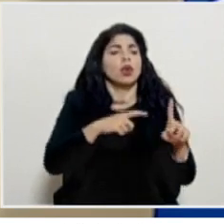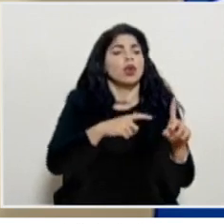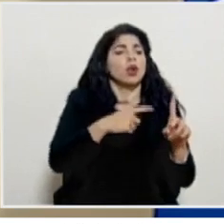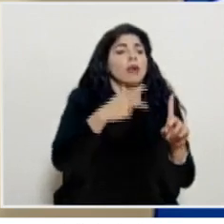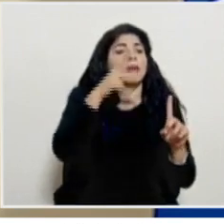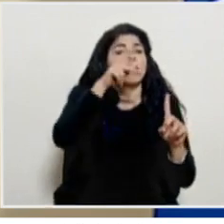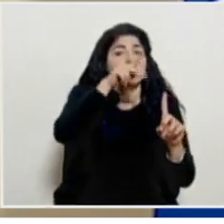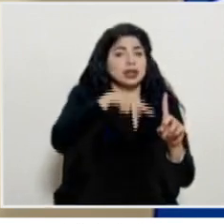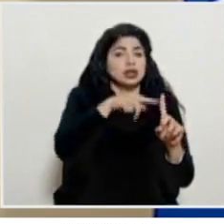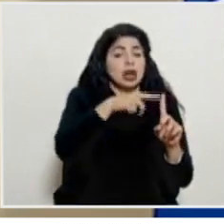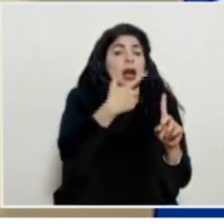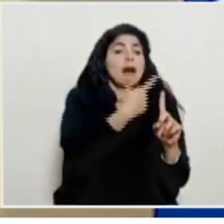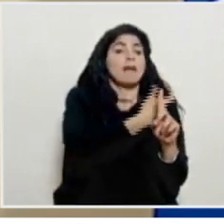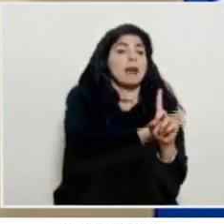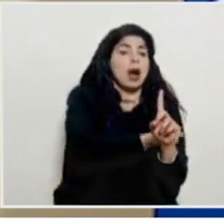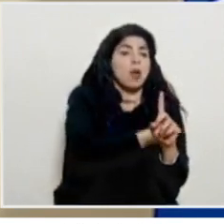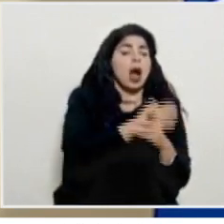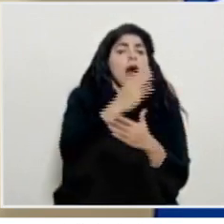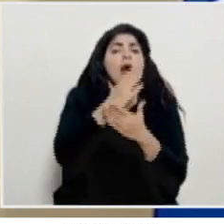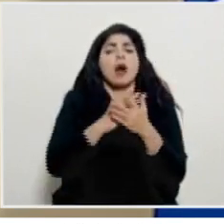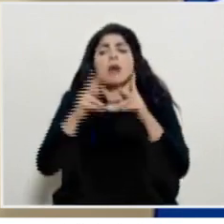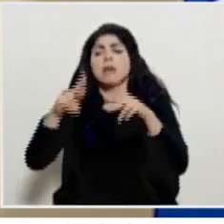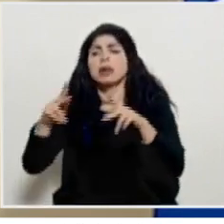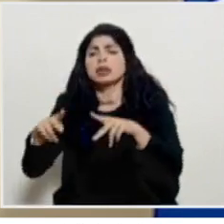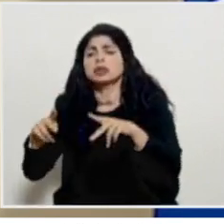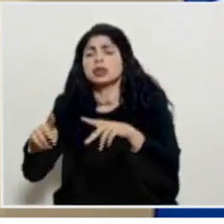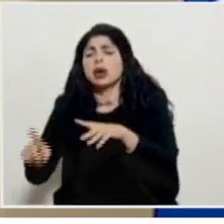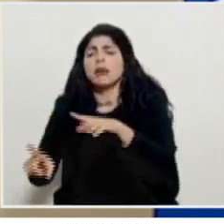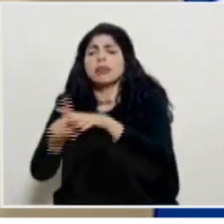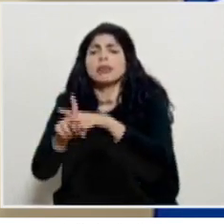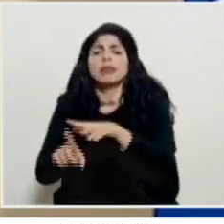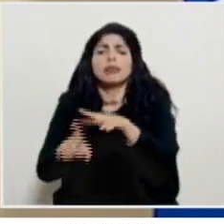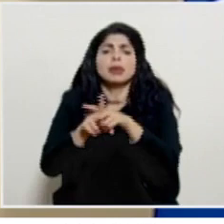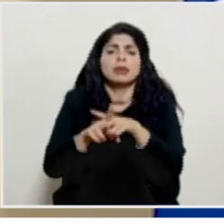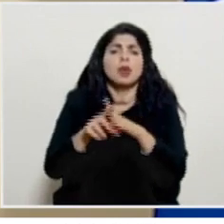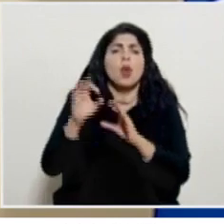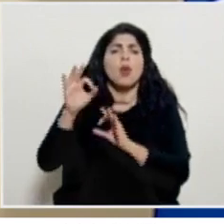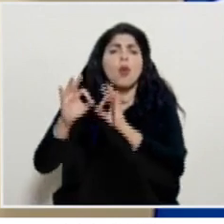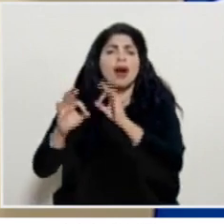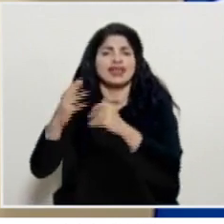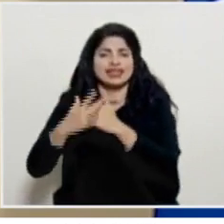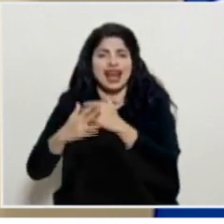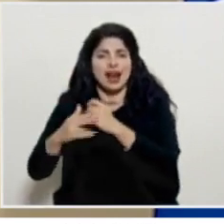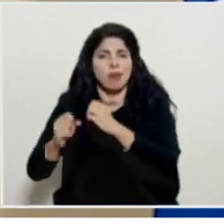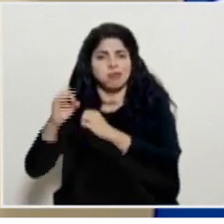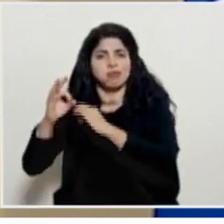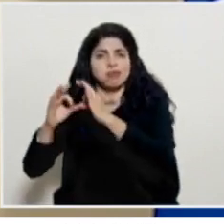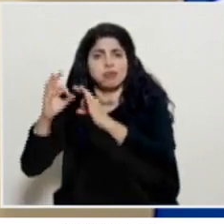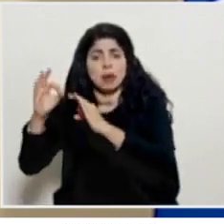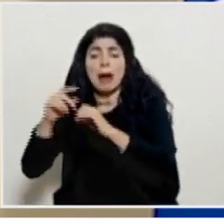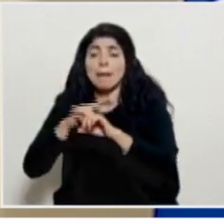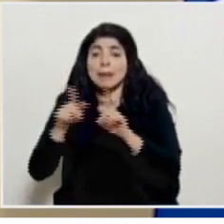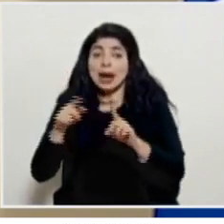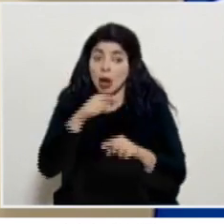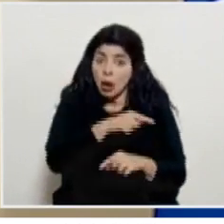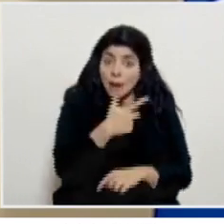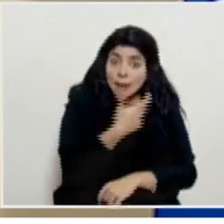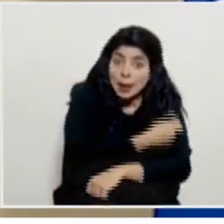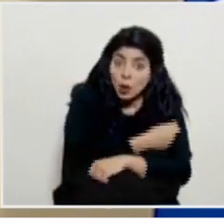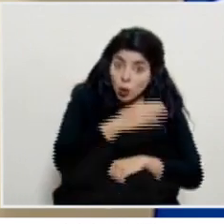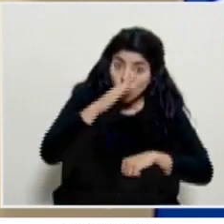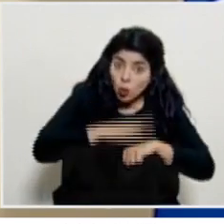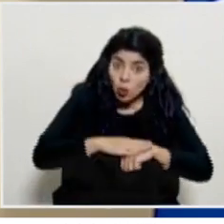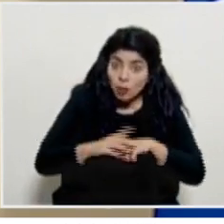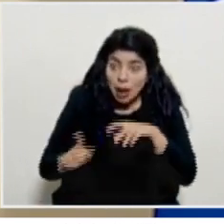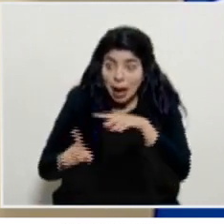administración de la vacuna y algunos fenómenos coagulatorios, pero no se ha demostrado que sea la vacuna la causa de la